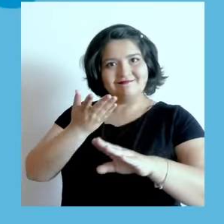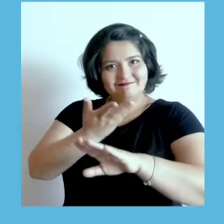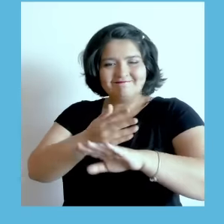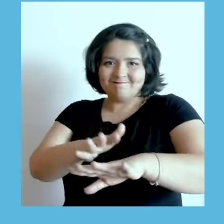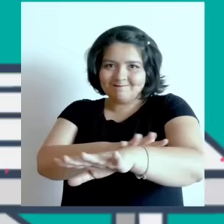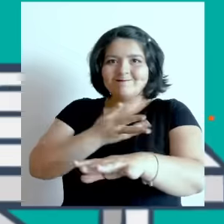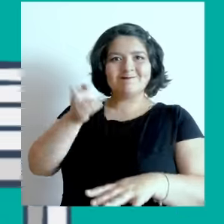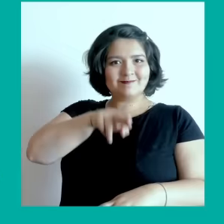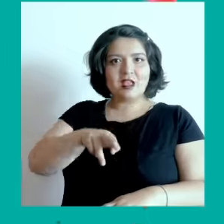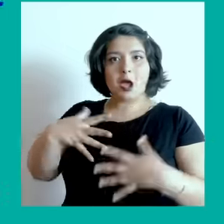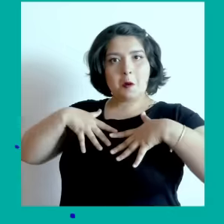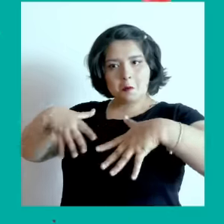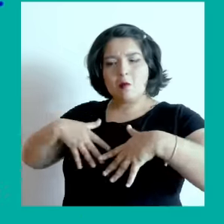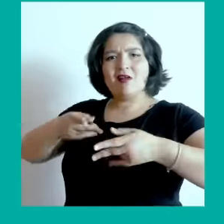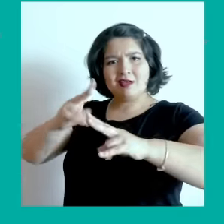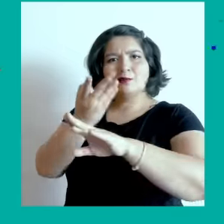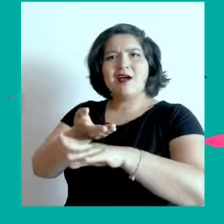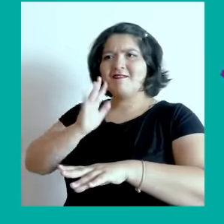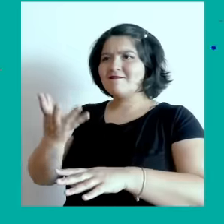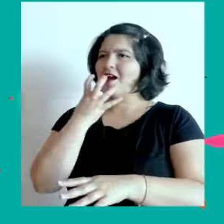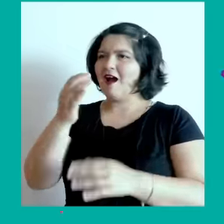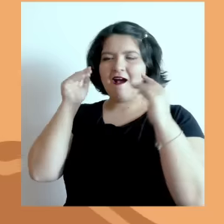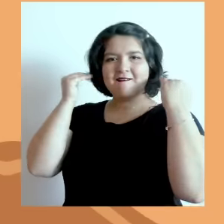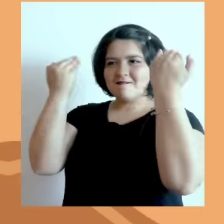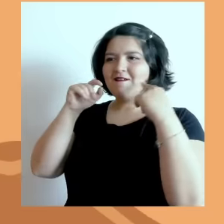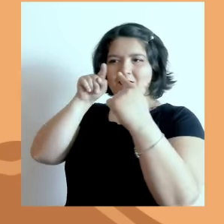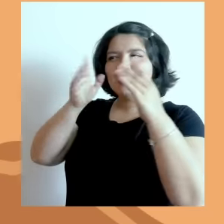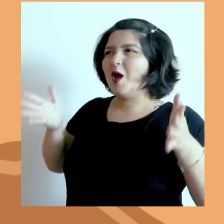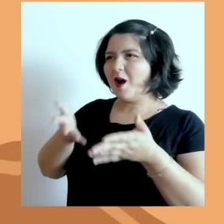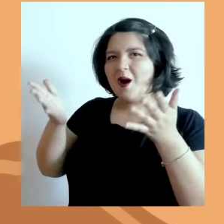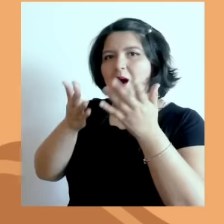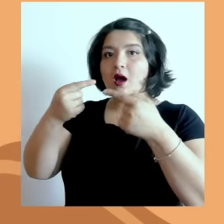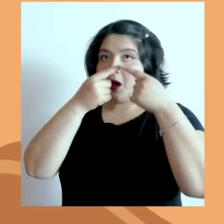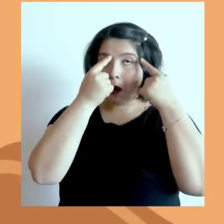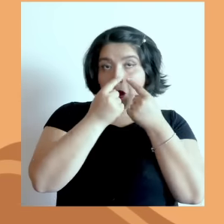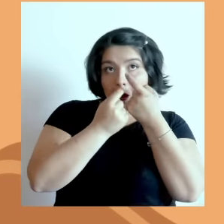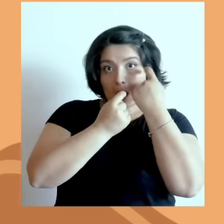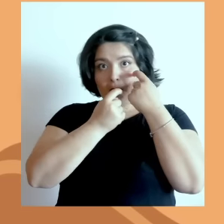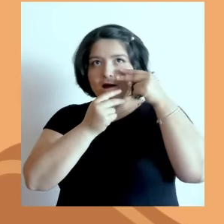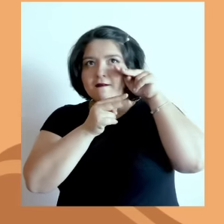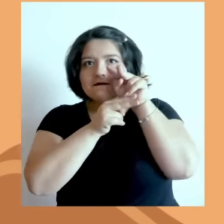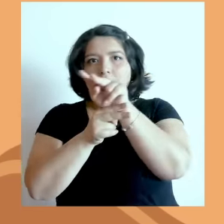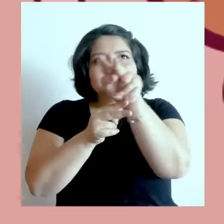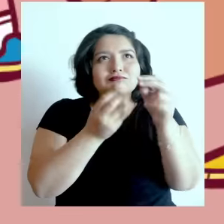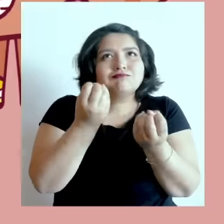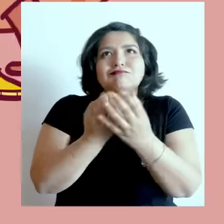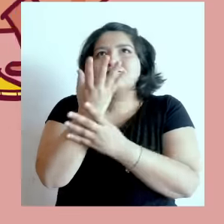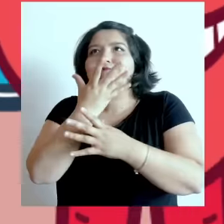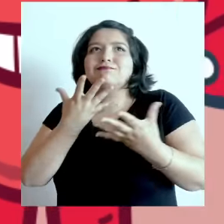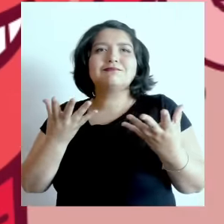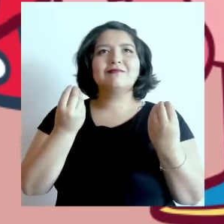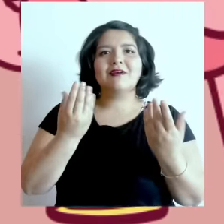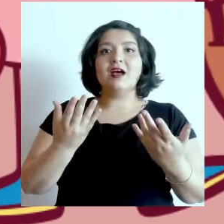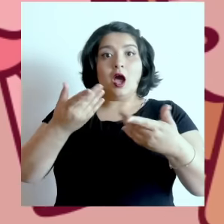a emocionarse. Los pulmones tienen derecho a seguir gritando por su equipo. Las córneas a observar nuevos paisajes. Por